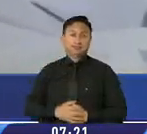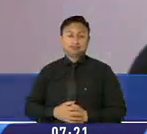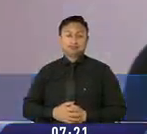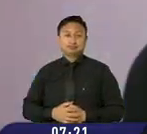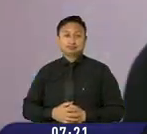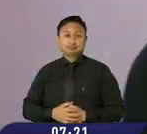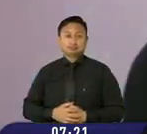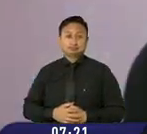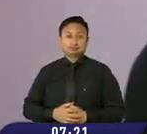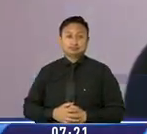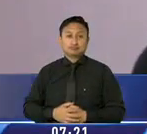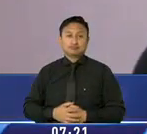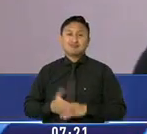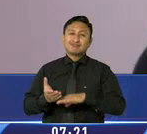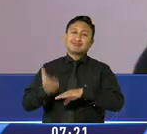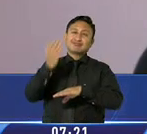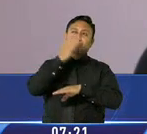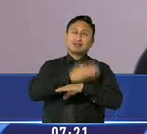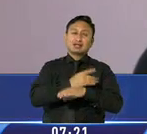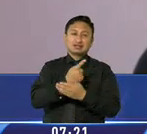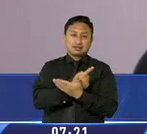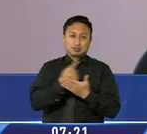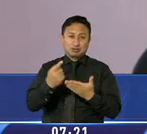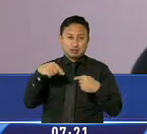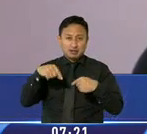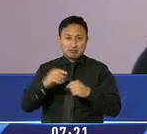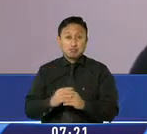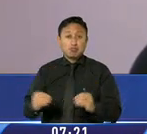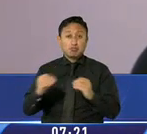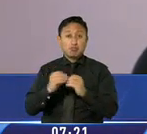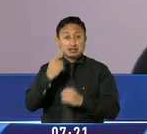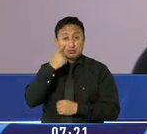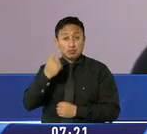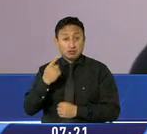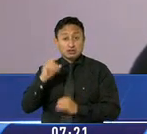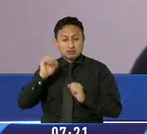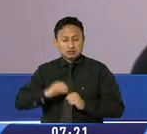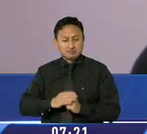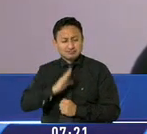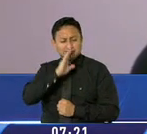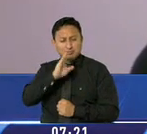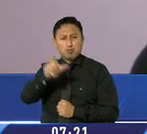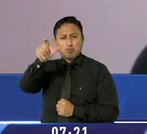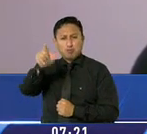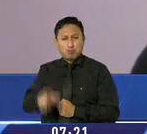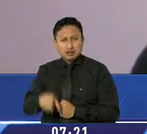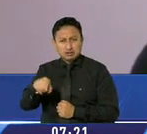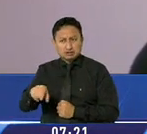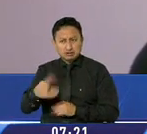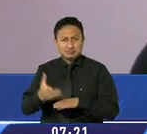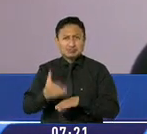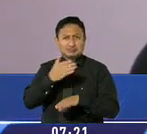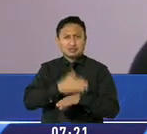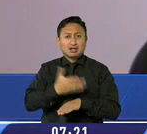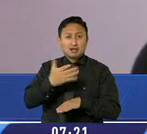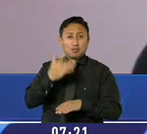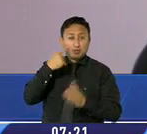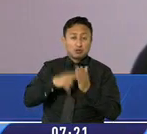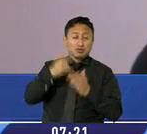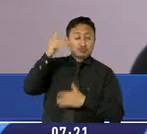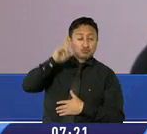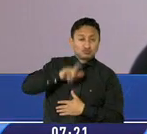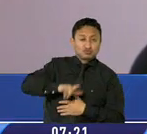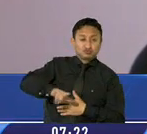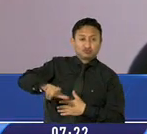Desde hace un par de semanas tenemos más muestras. Sí, siempre tenemos muestras de personas que tienen antecedentes de viaje cercano,